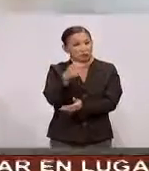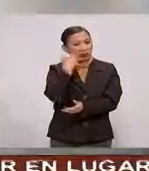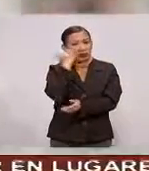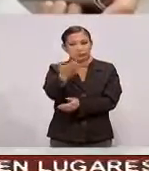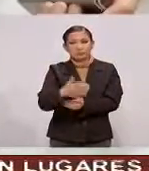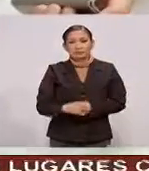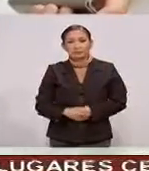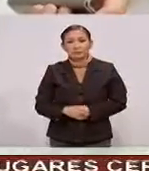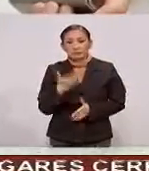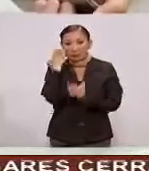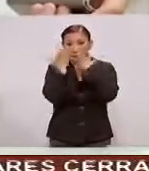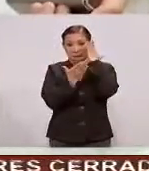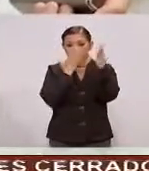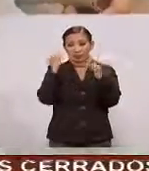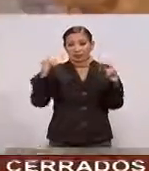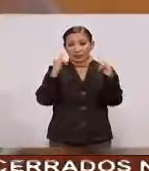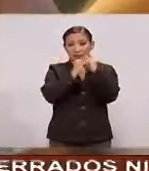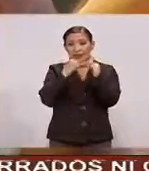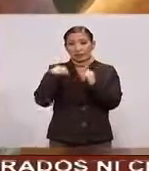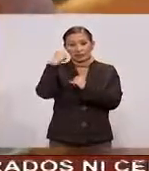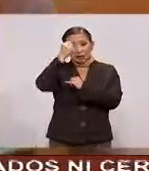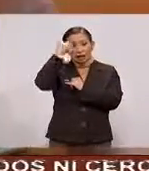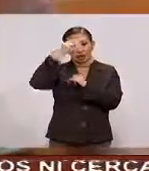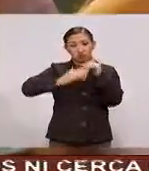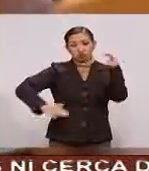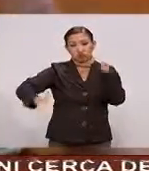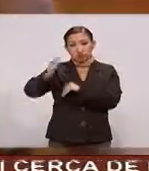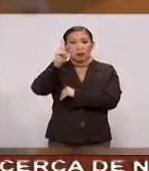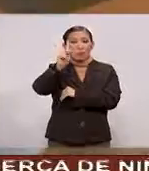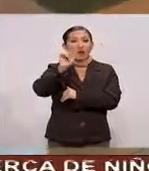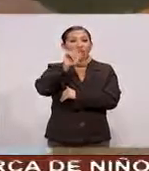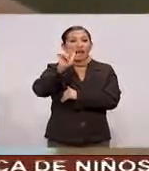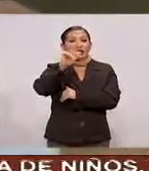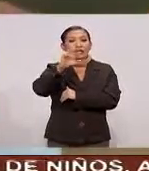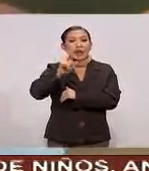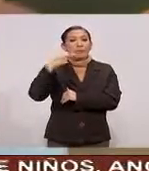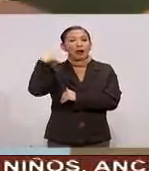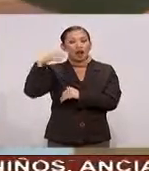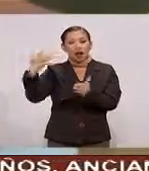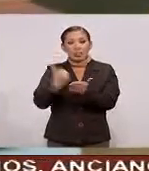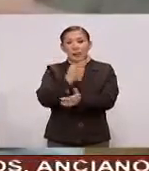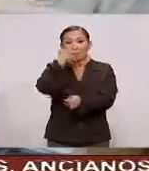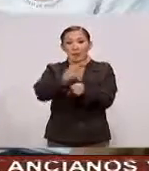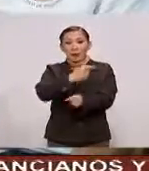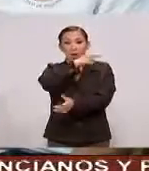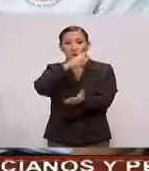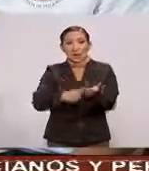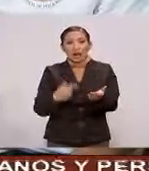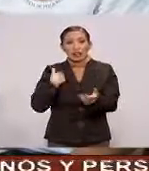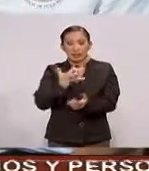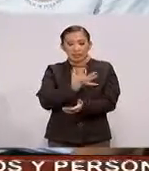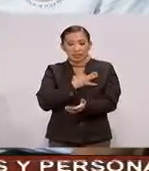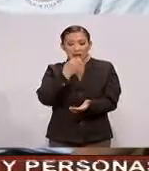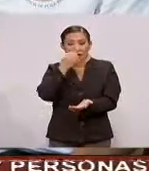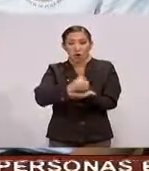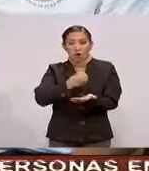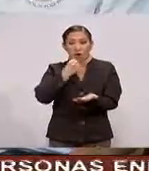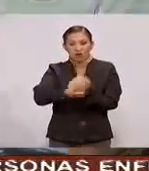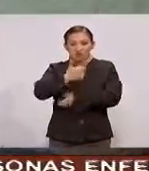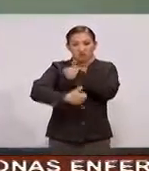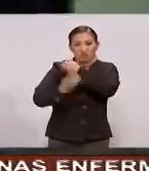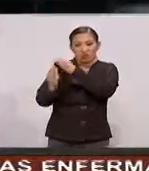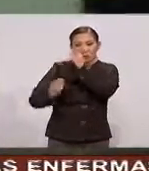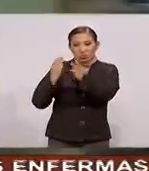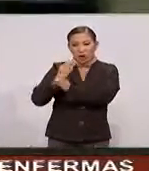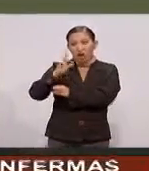te propongas Los estudiantes Del Instituto Tecnológico Superior de Poza Rica Veracruz Obtuvieron el primer lugar Y la medalla de oro En el torneo